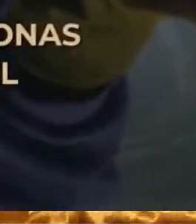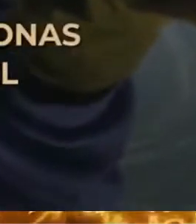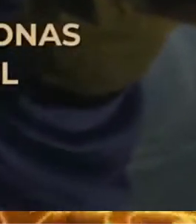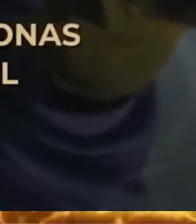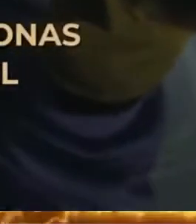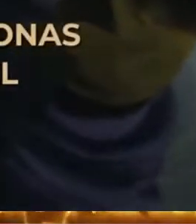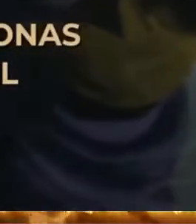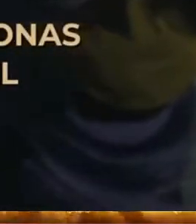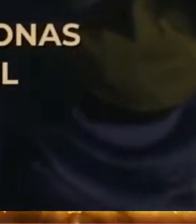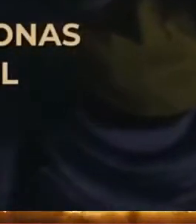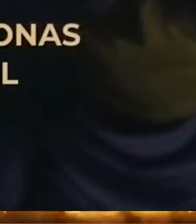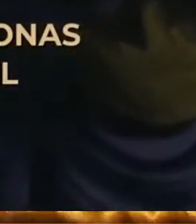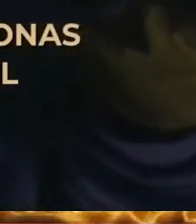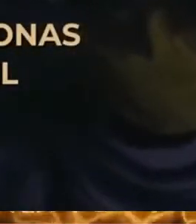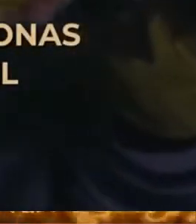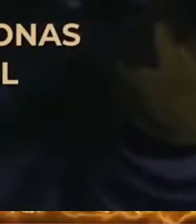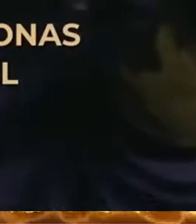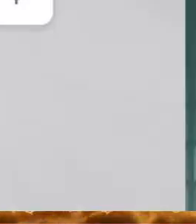pasos.